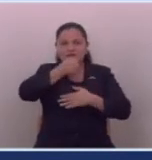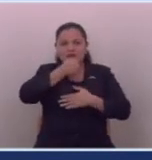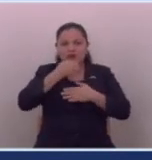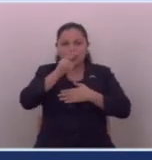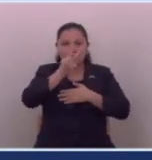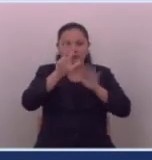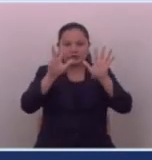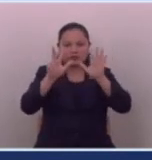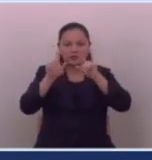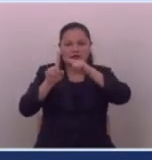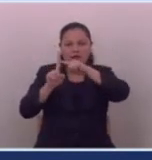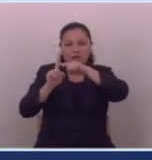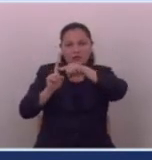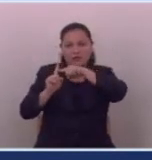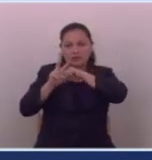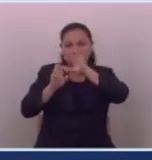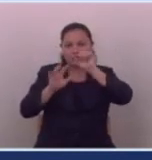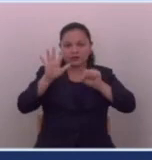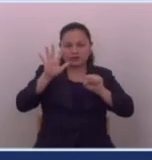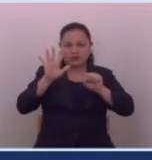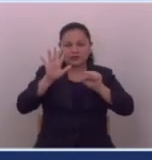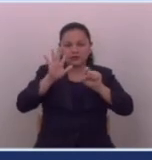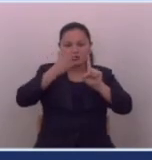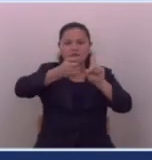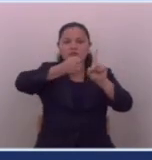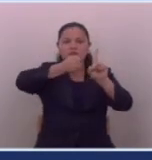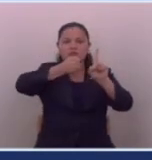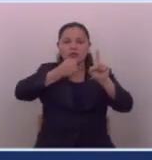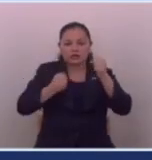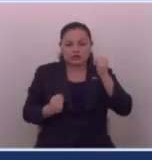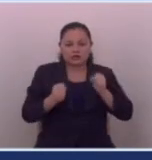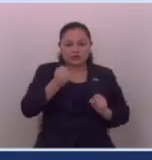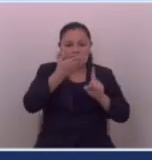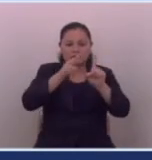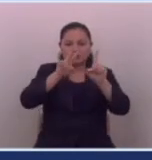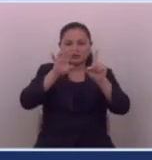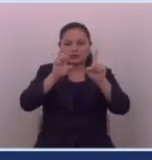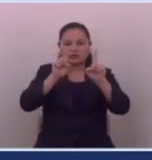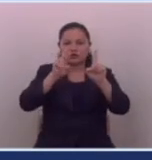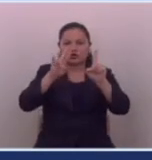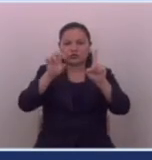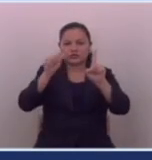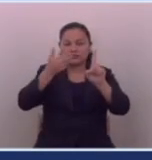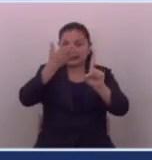28 de abril del 2015 locutor deportivo luis rosa